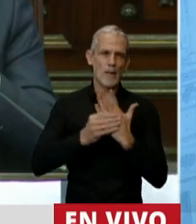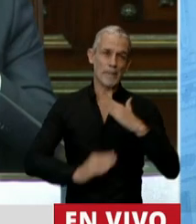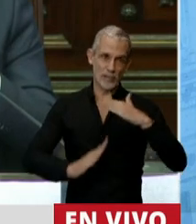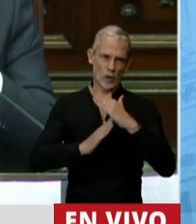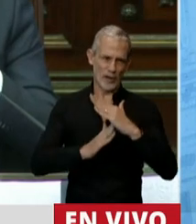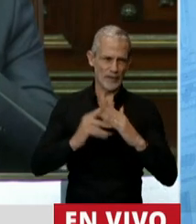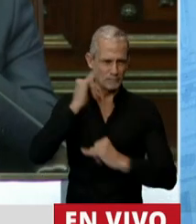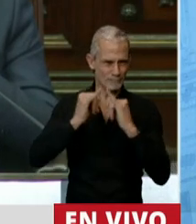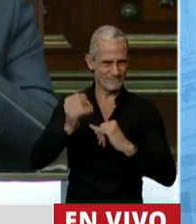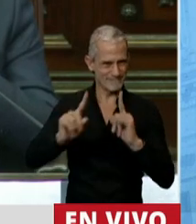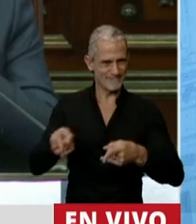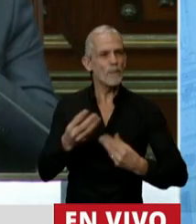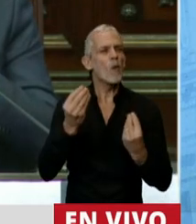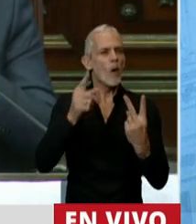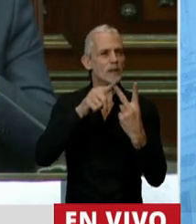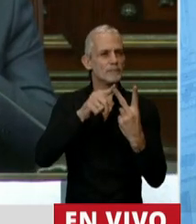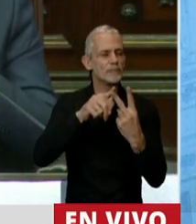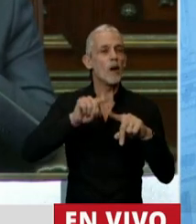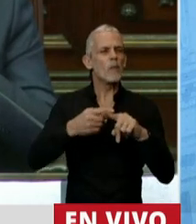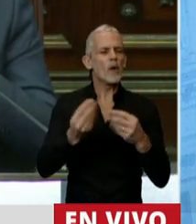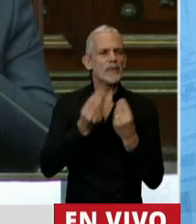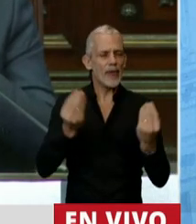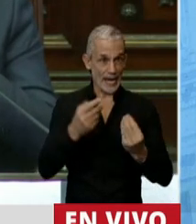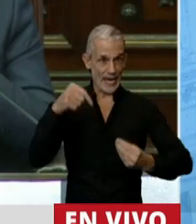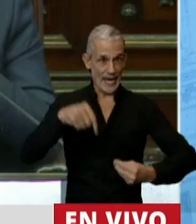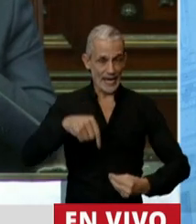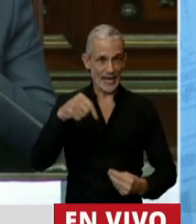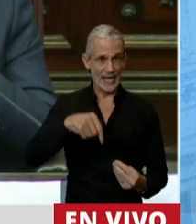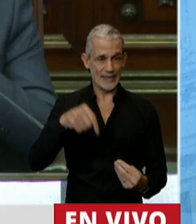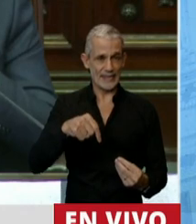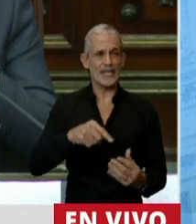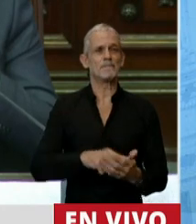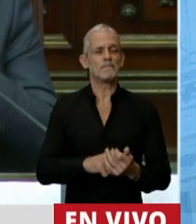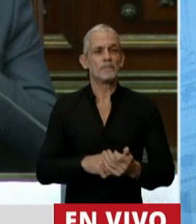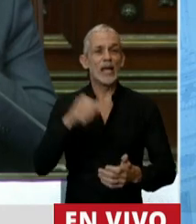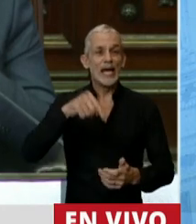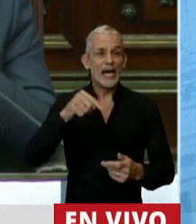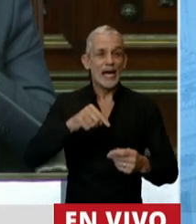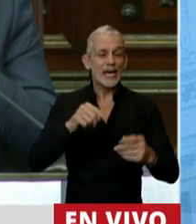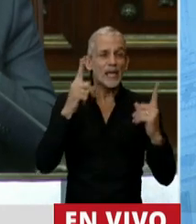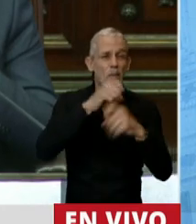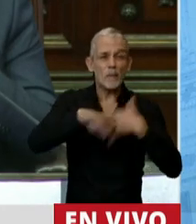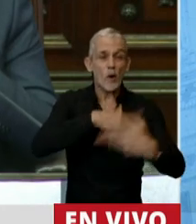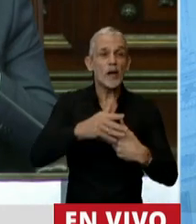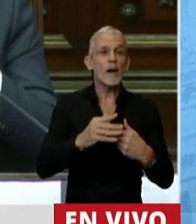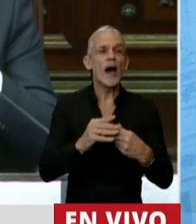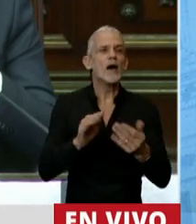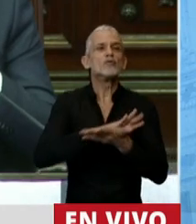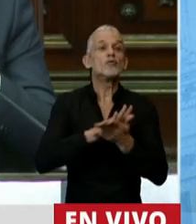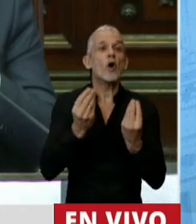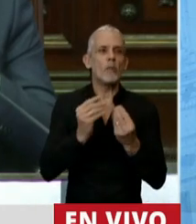destacaba, es la definición política de que de esta crisis se sale con unidad.